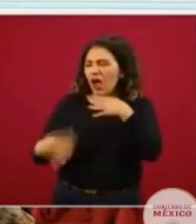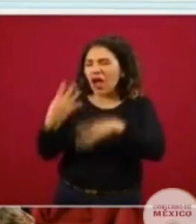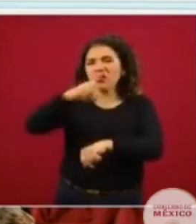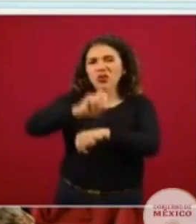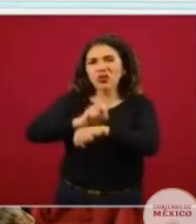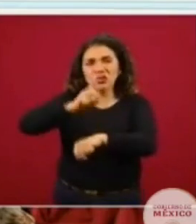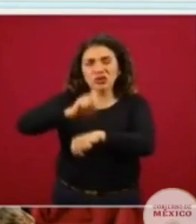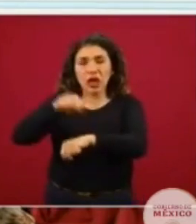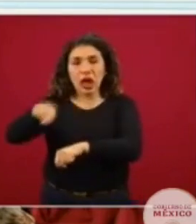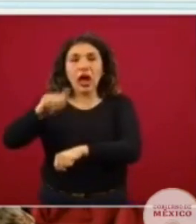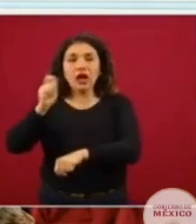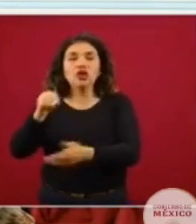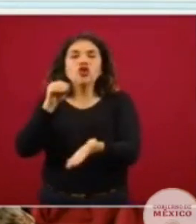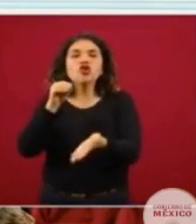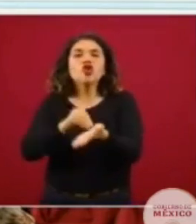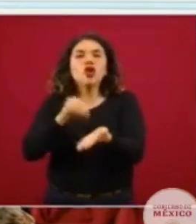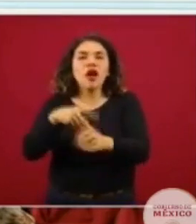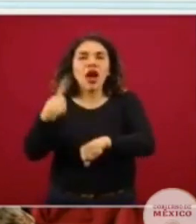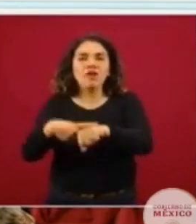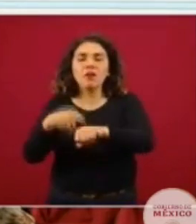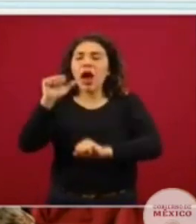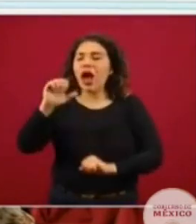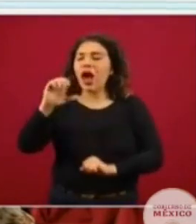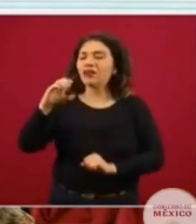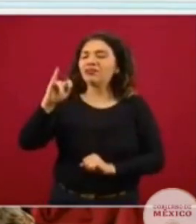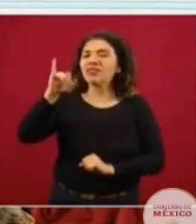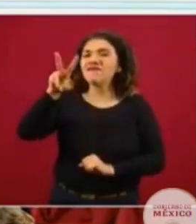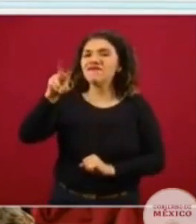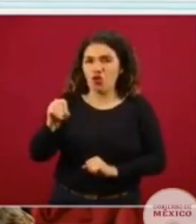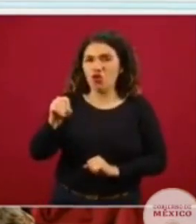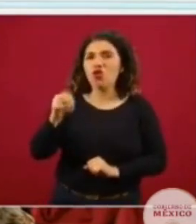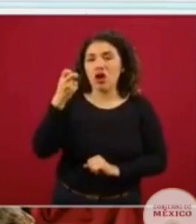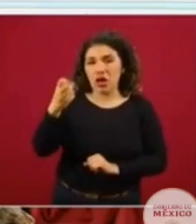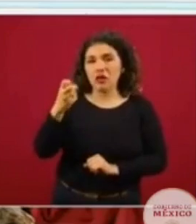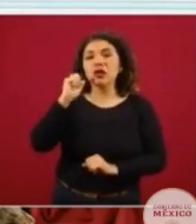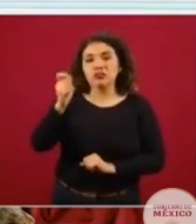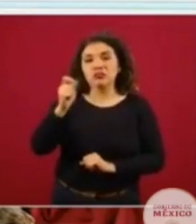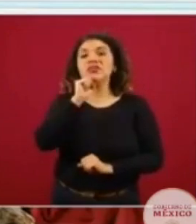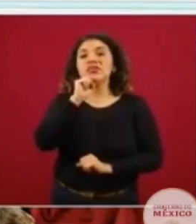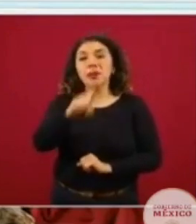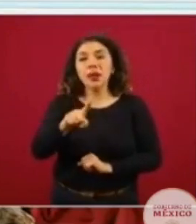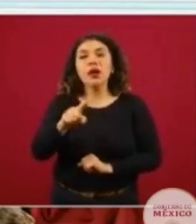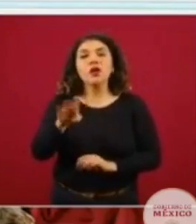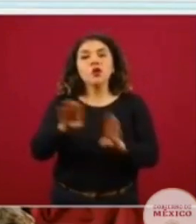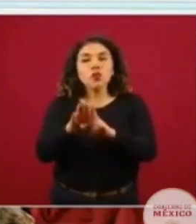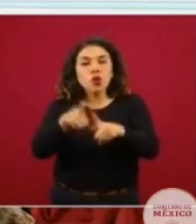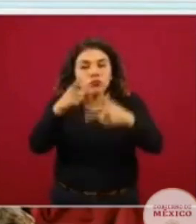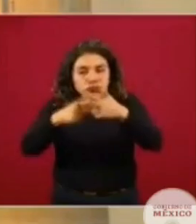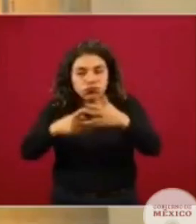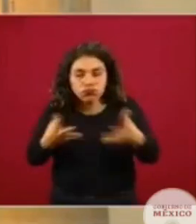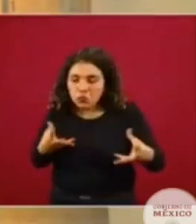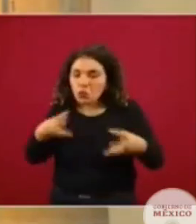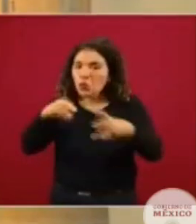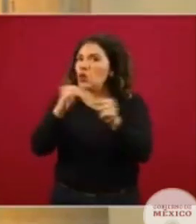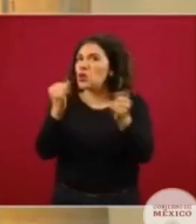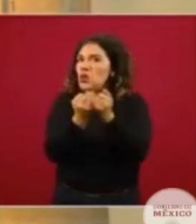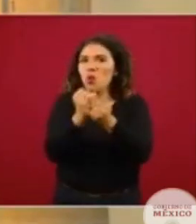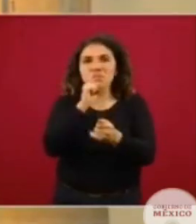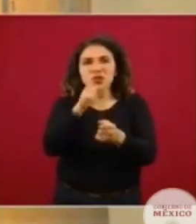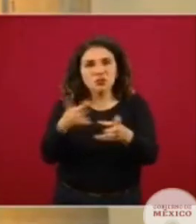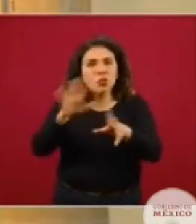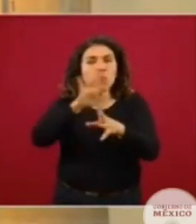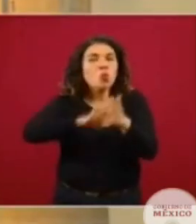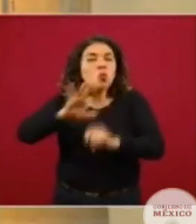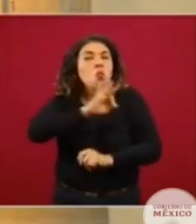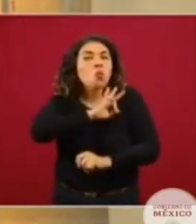días, por lo tanto son lo que denominamos casos activos y que además también los estimamos, es decir, sumamos también a